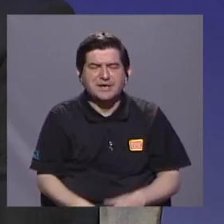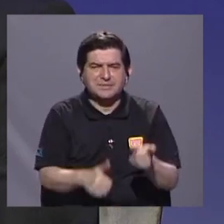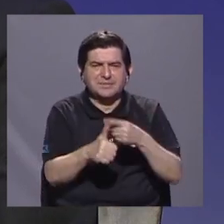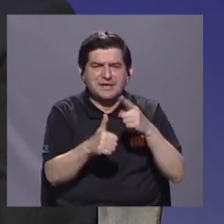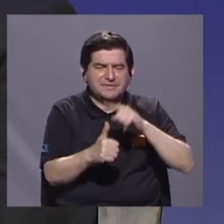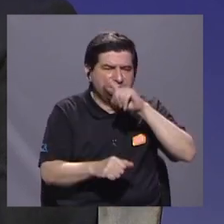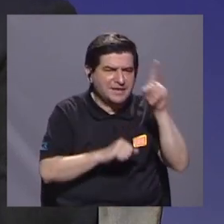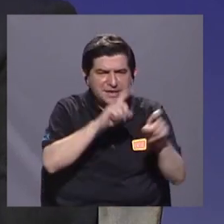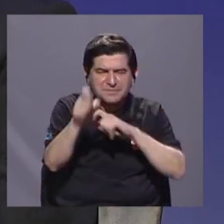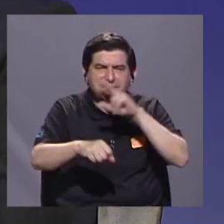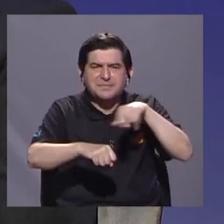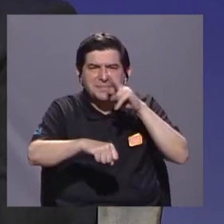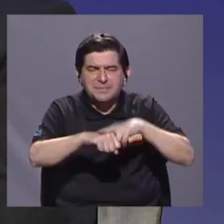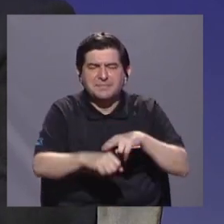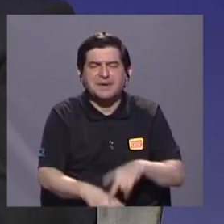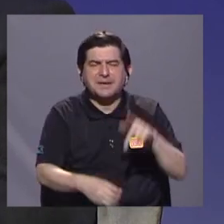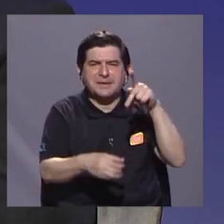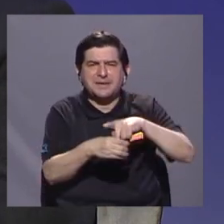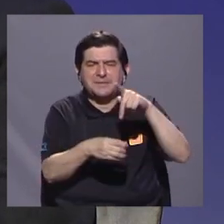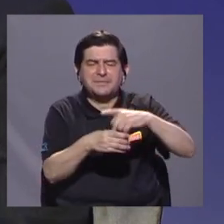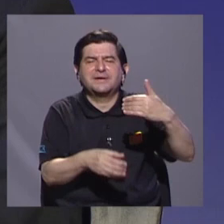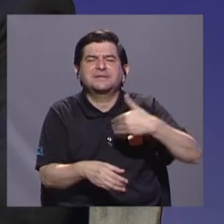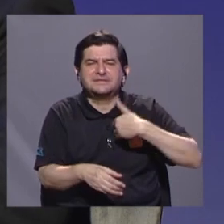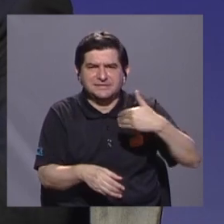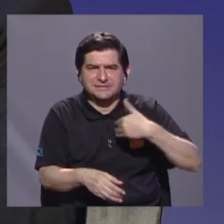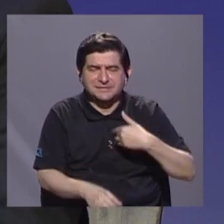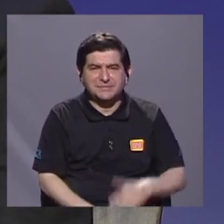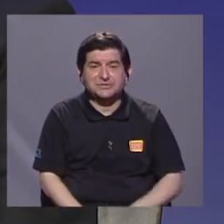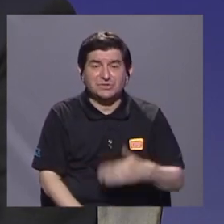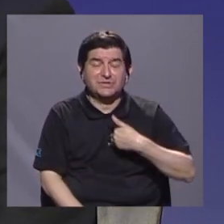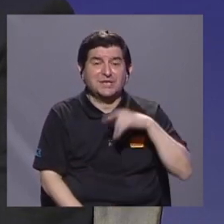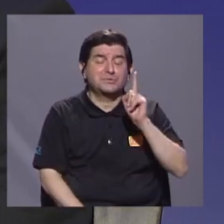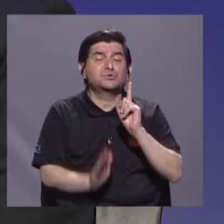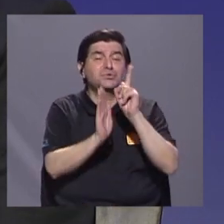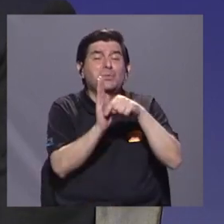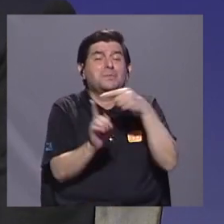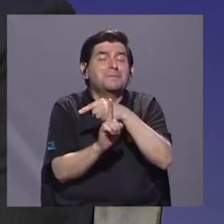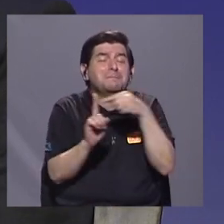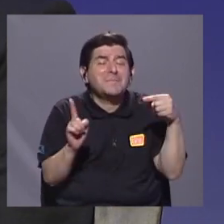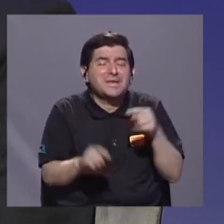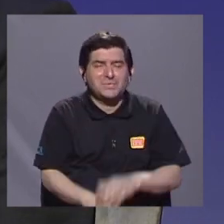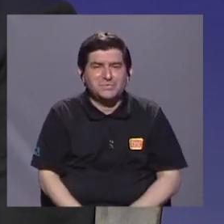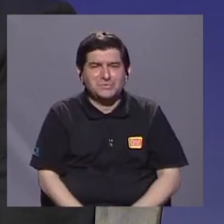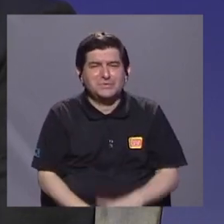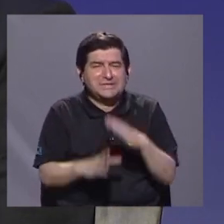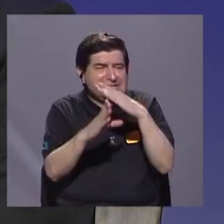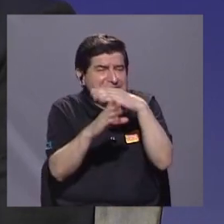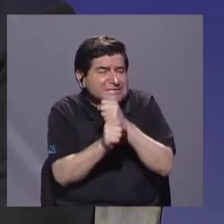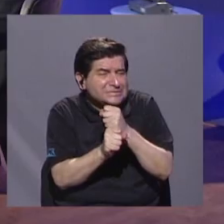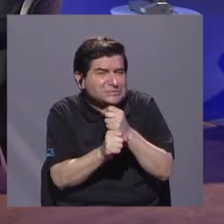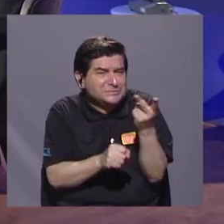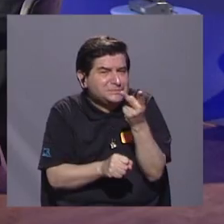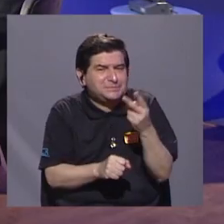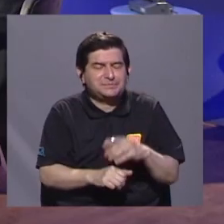nacional y la participación que ustedes tuvieron. Nos quedan como un minuto y medio, así que les agradecería ser muy breves.